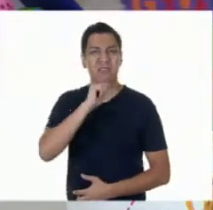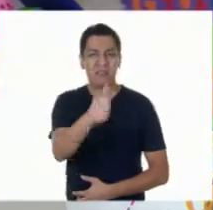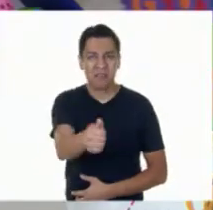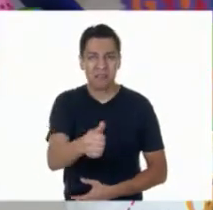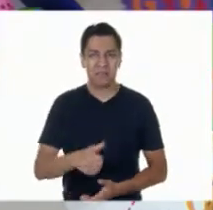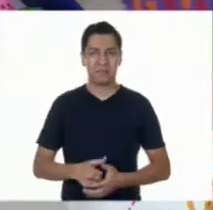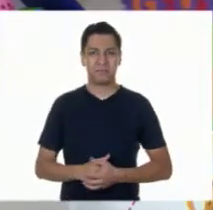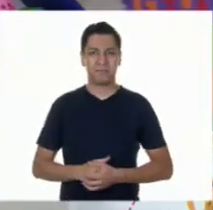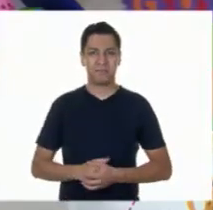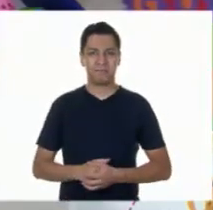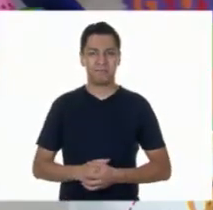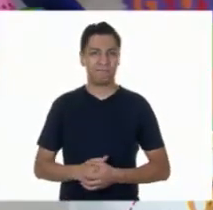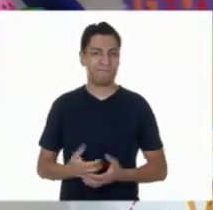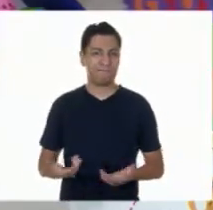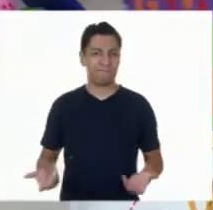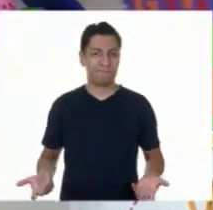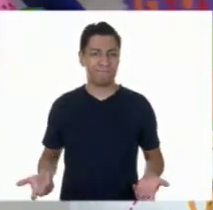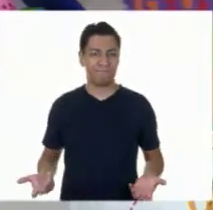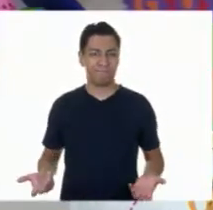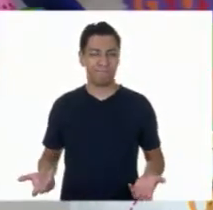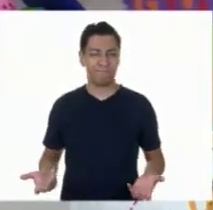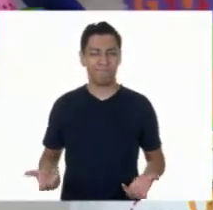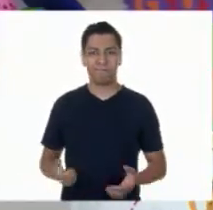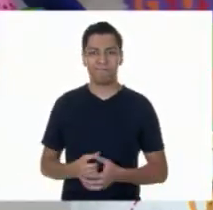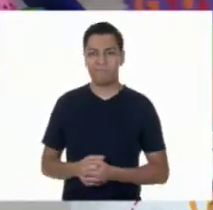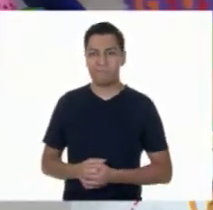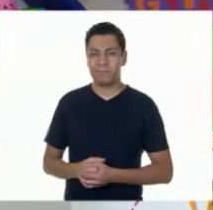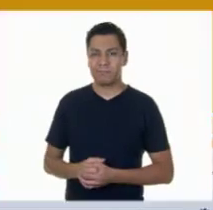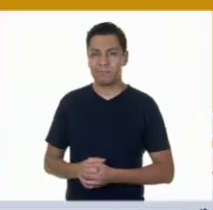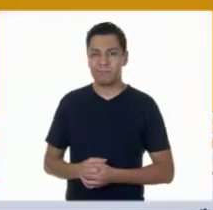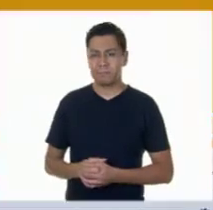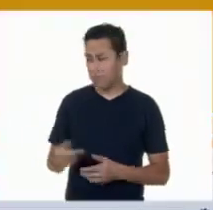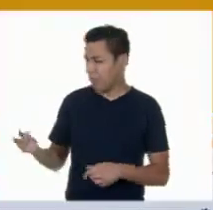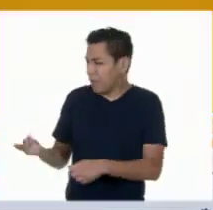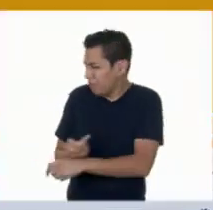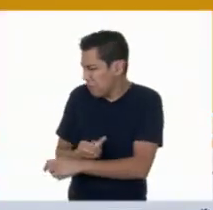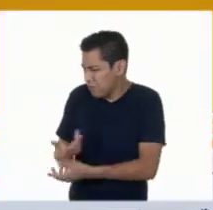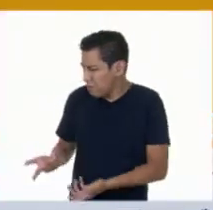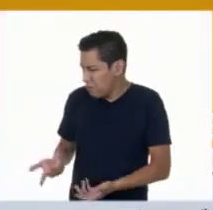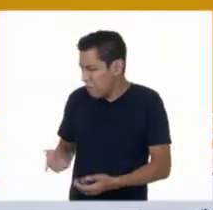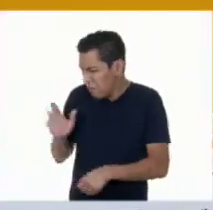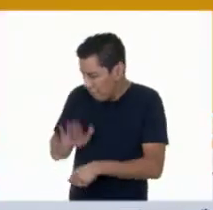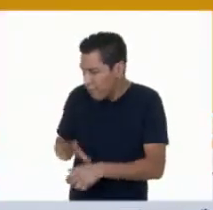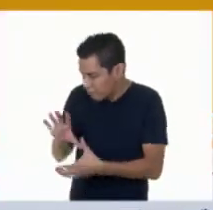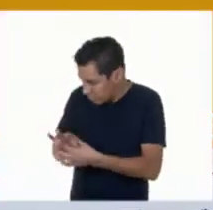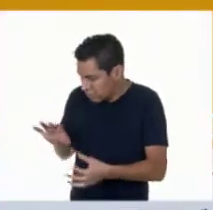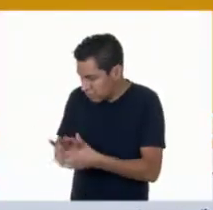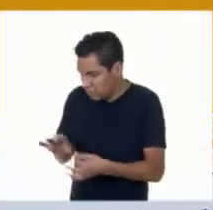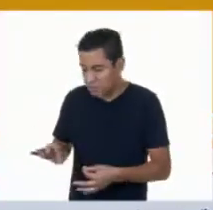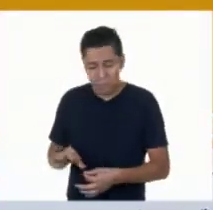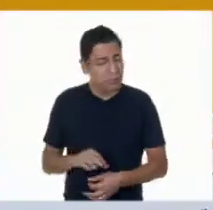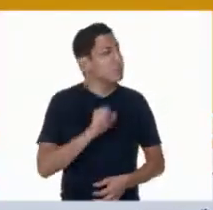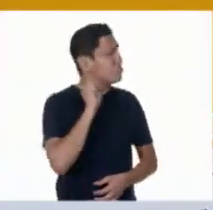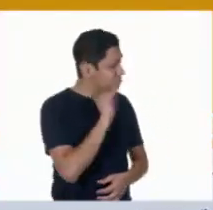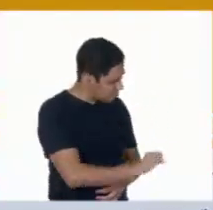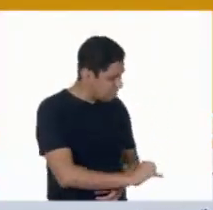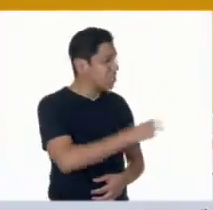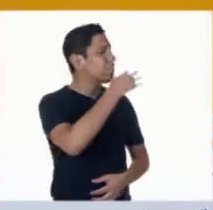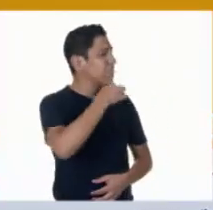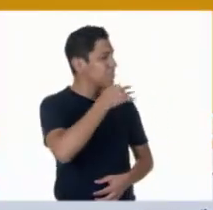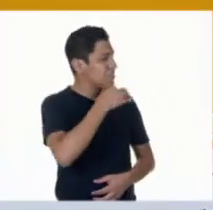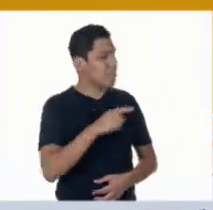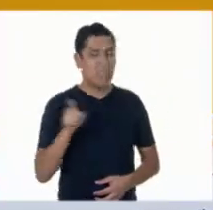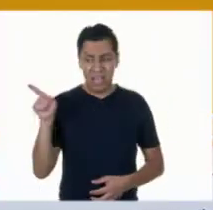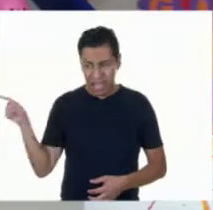pasó todo para poder ayudarte. Pues así, como te digo. hicieron una fiesta y